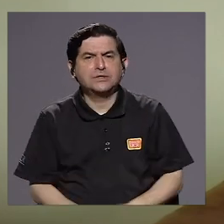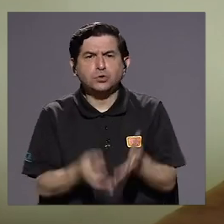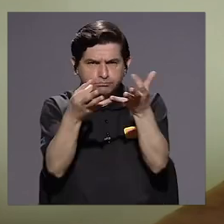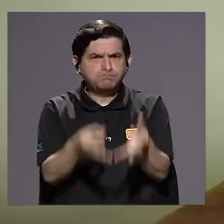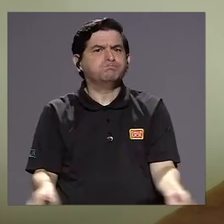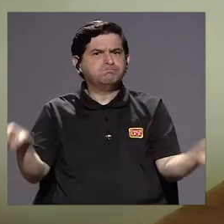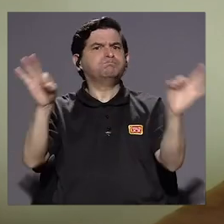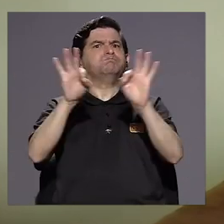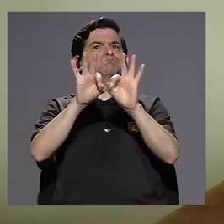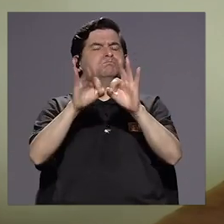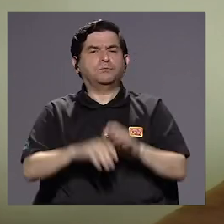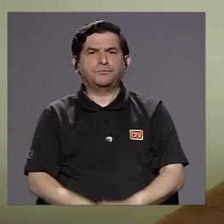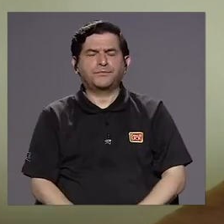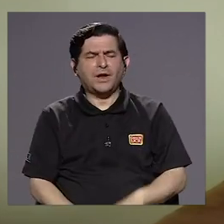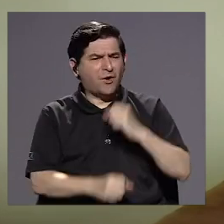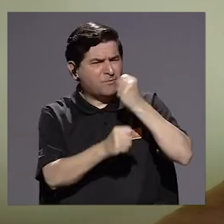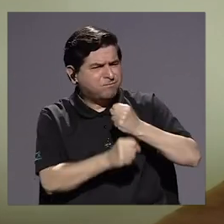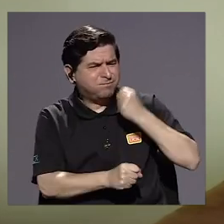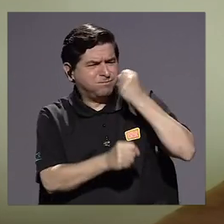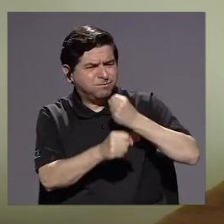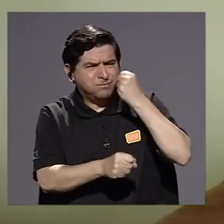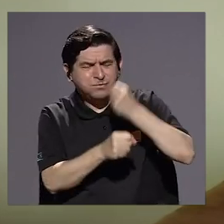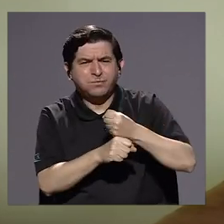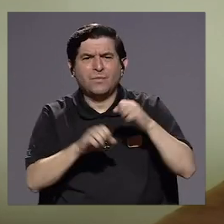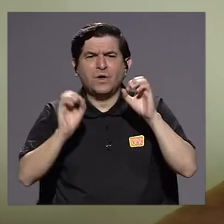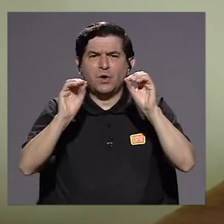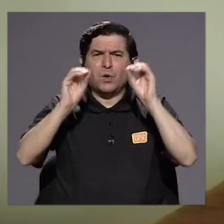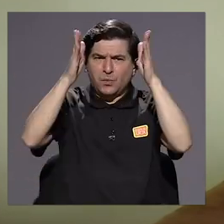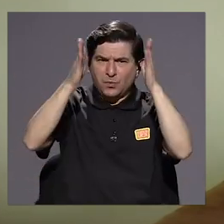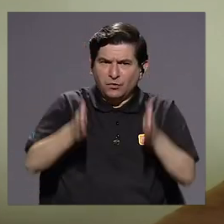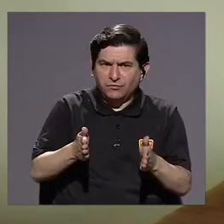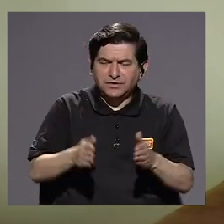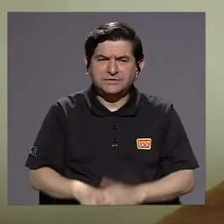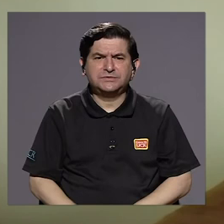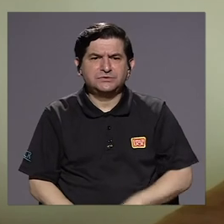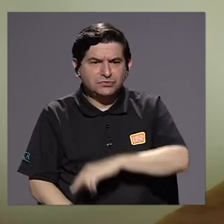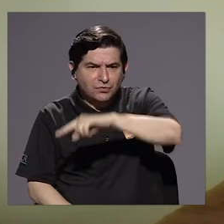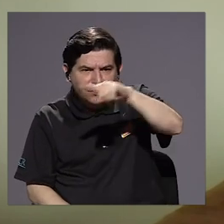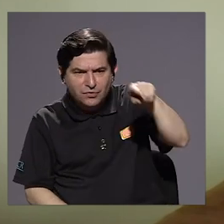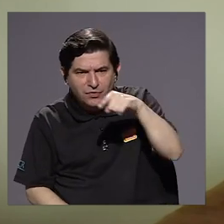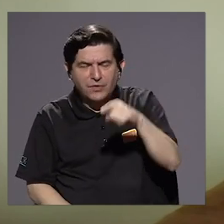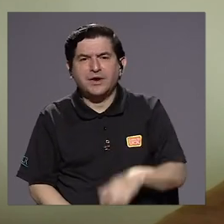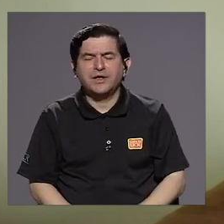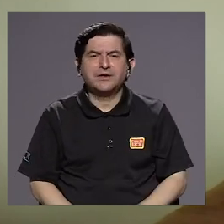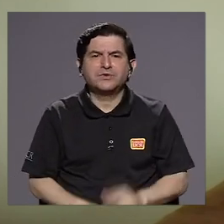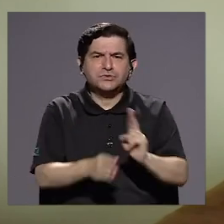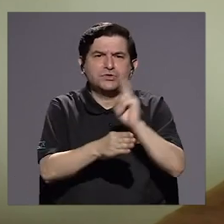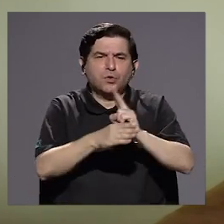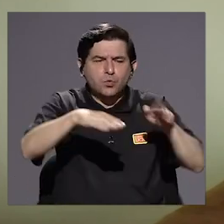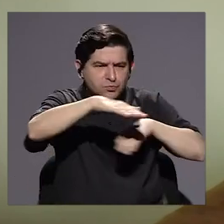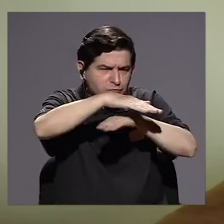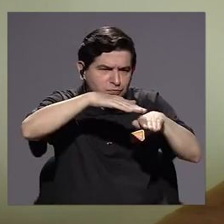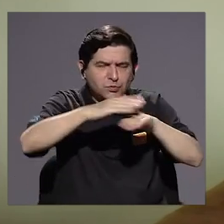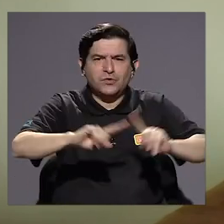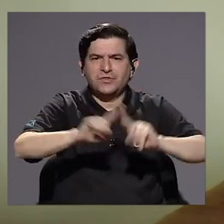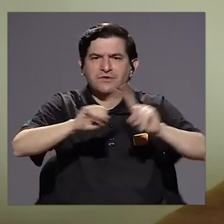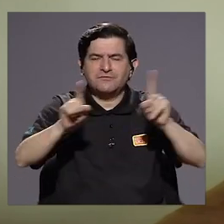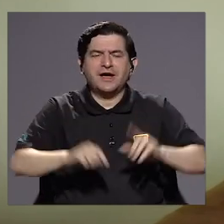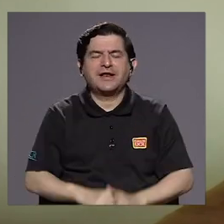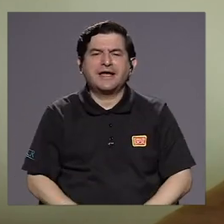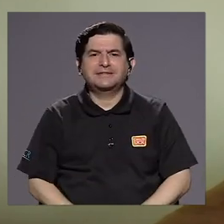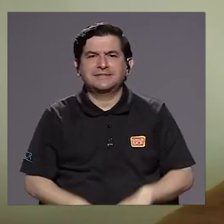importante. Además, el esfuerzo que han hecho los educadores por estar en las plataformas, las diferentes